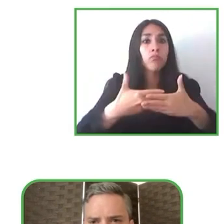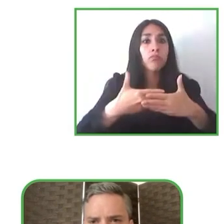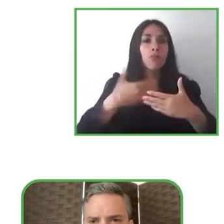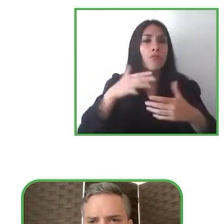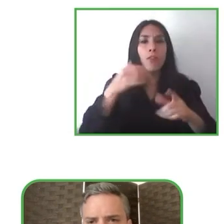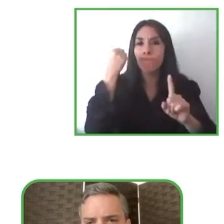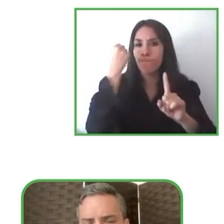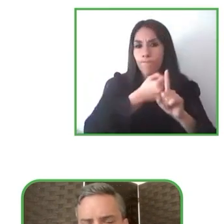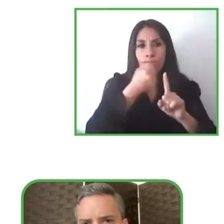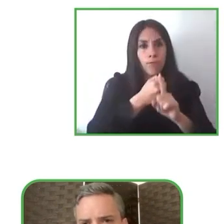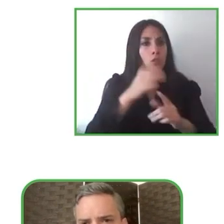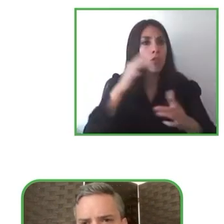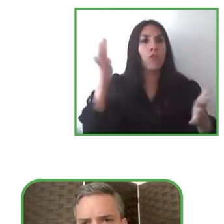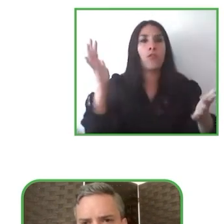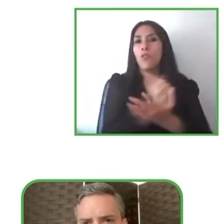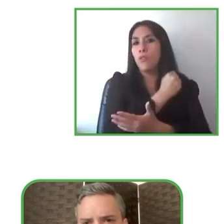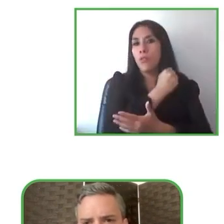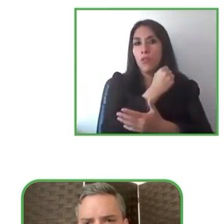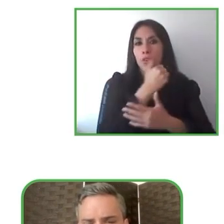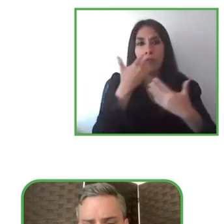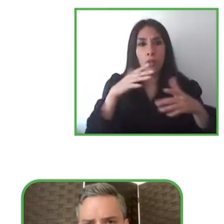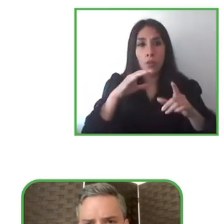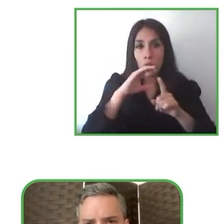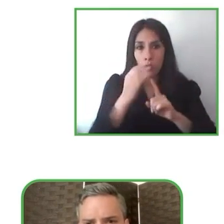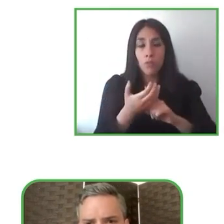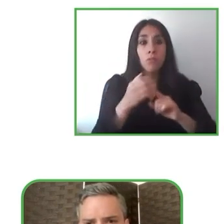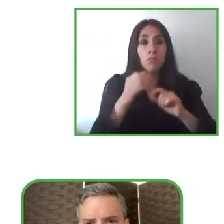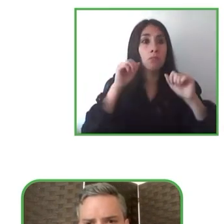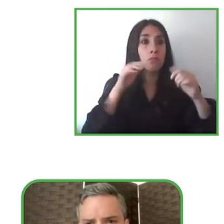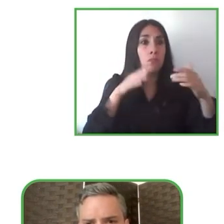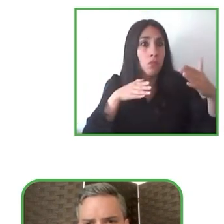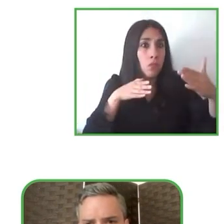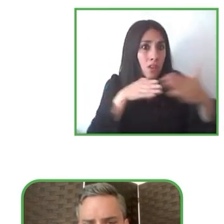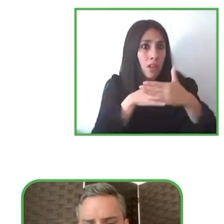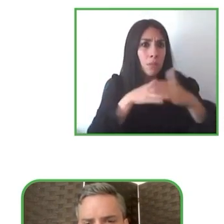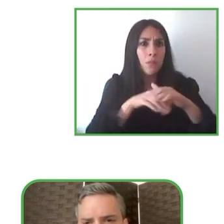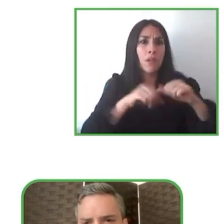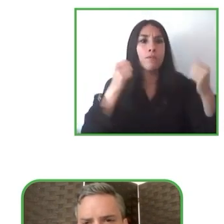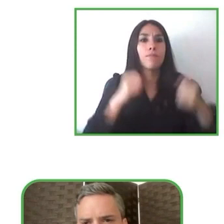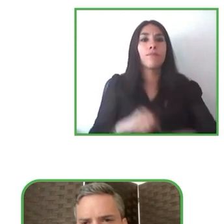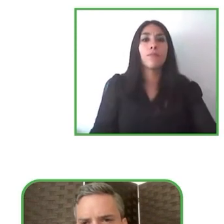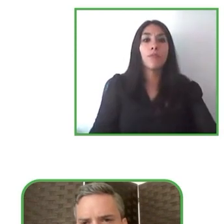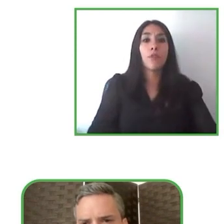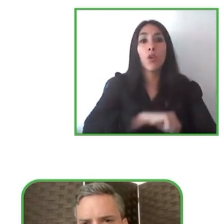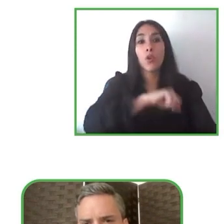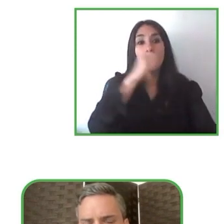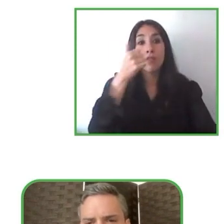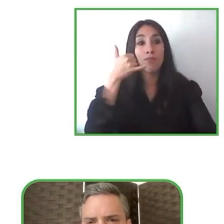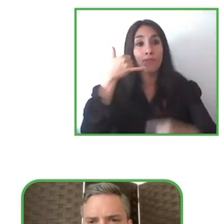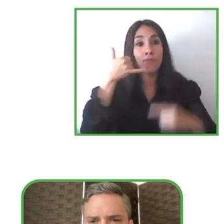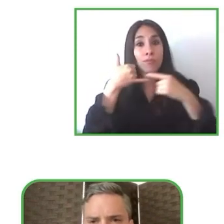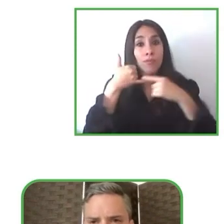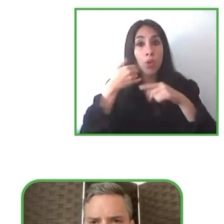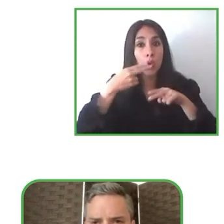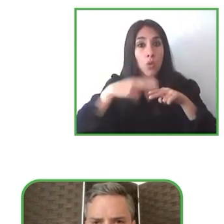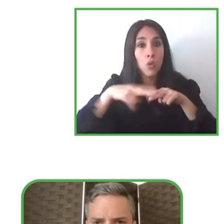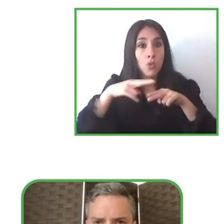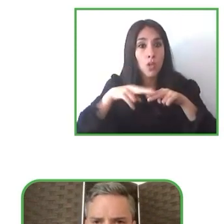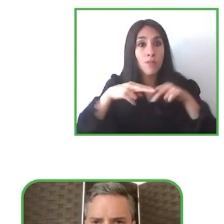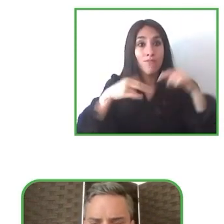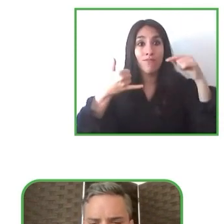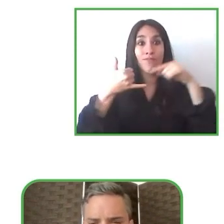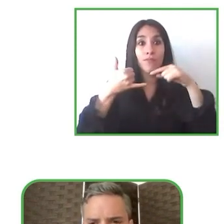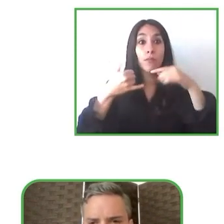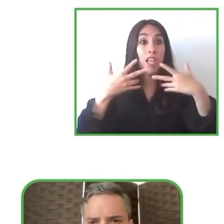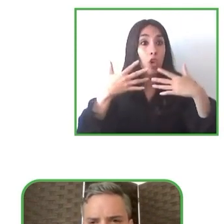por ejemplo cosas negativas como el abuso del uso de los móviles se convierte en herramienta para generar cultura accesible y lo